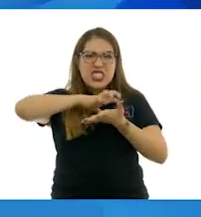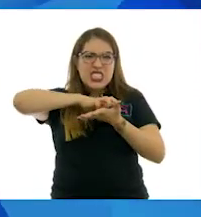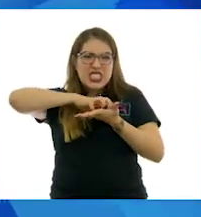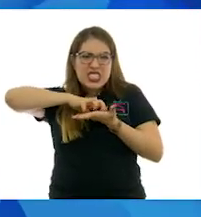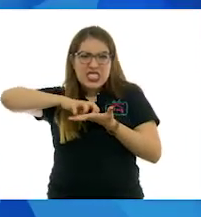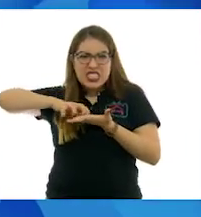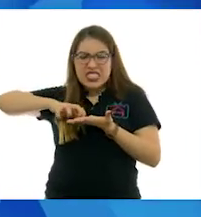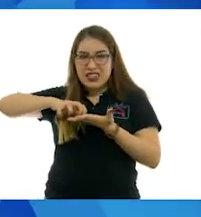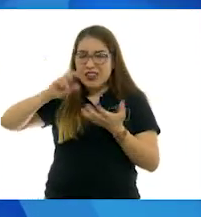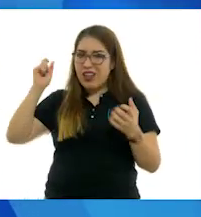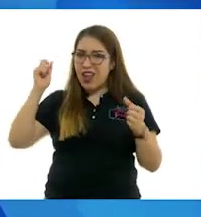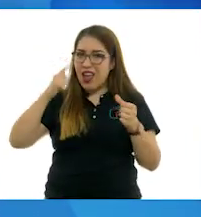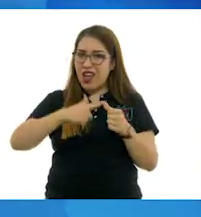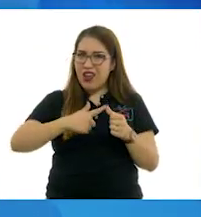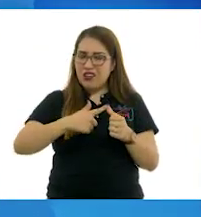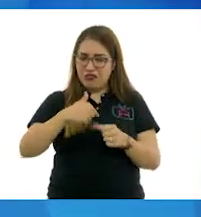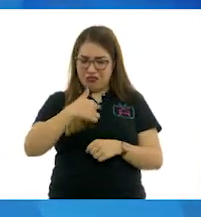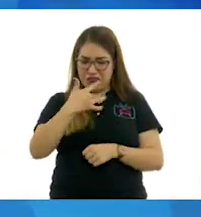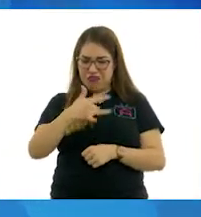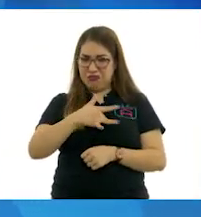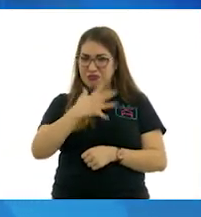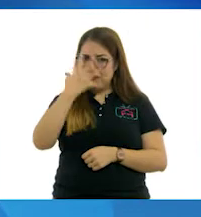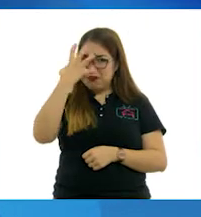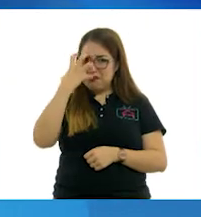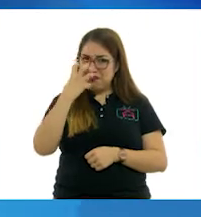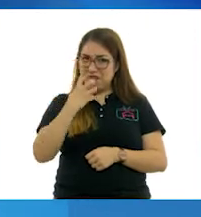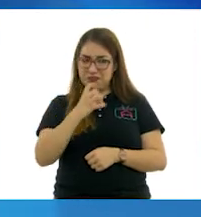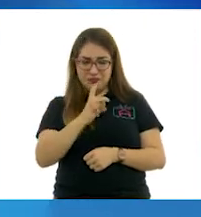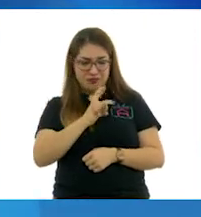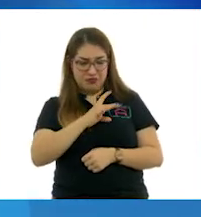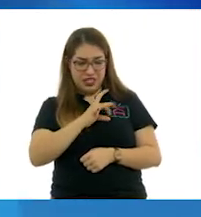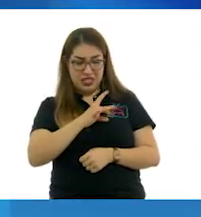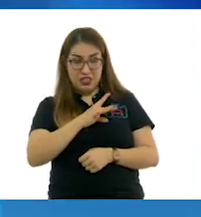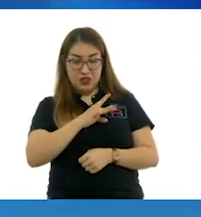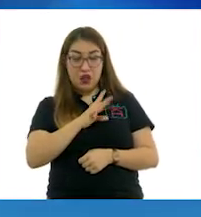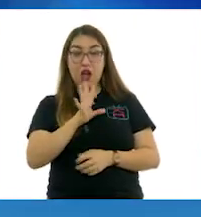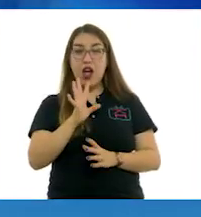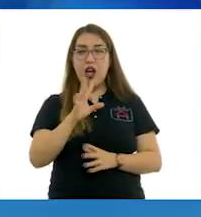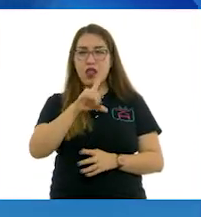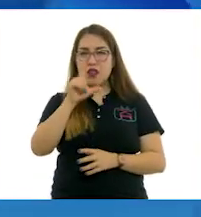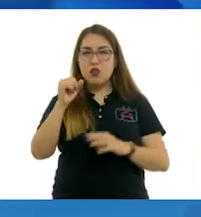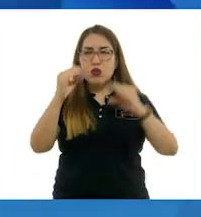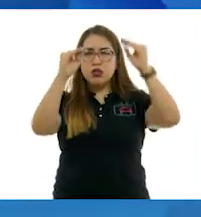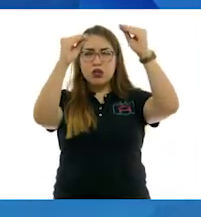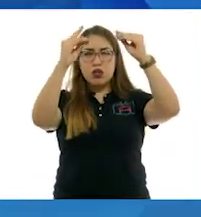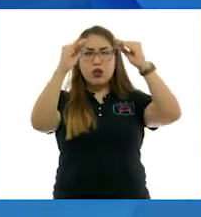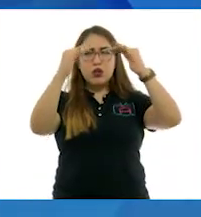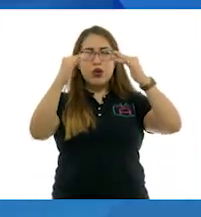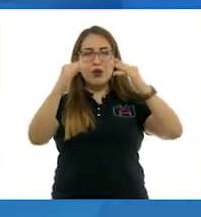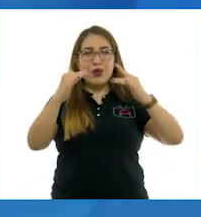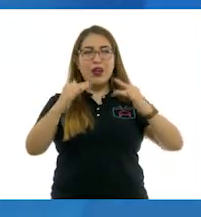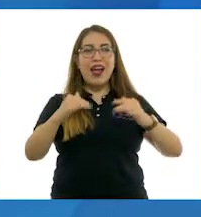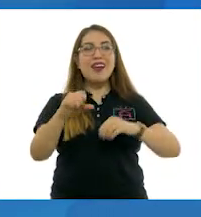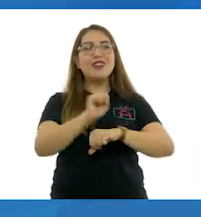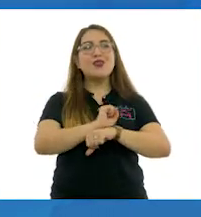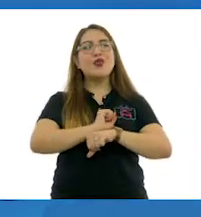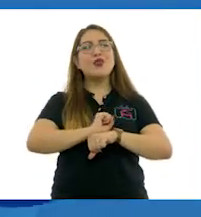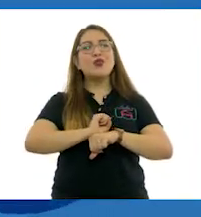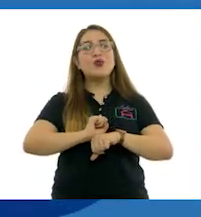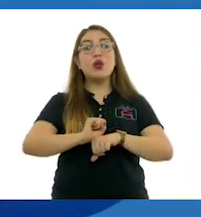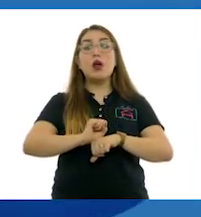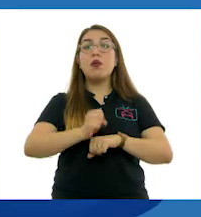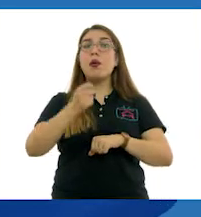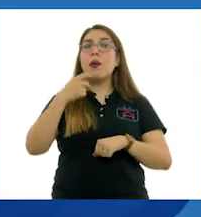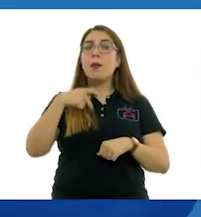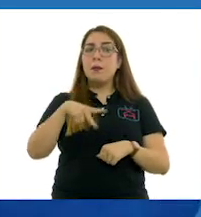por eso me da un poco de miedo tal vez. Y abajo comienza a suavizarse ya mucho más todo. Sin embargo,